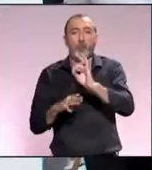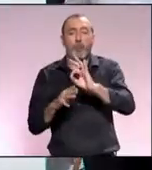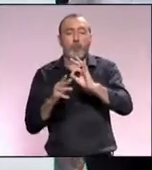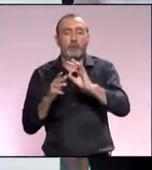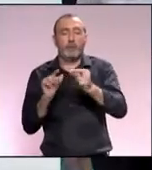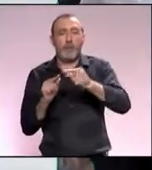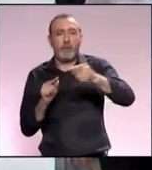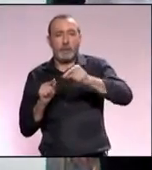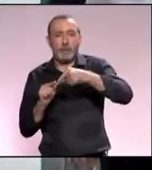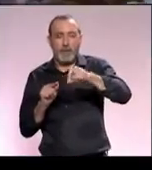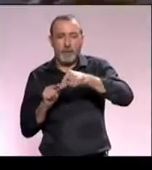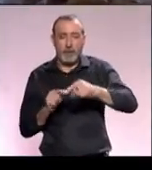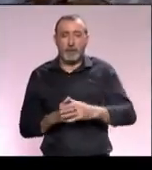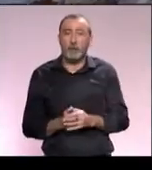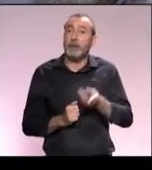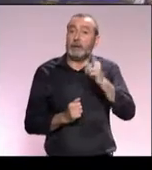como telemática